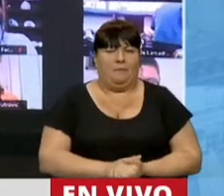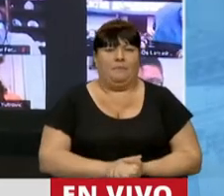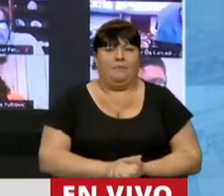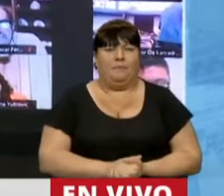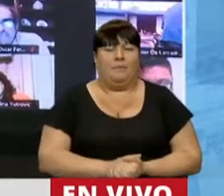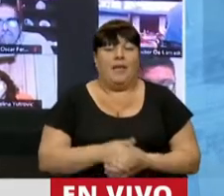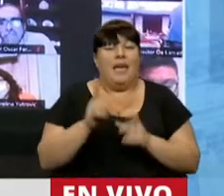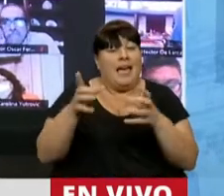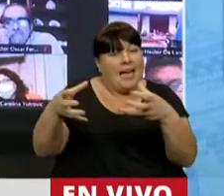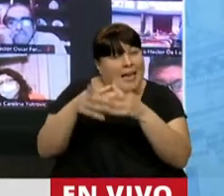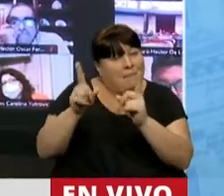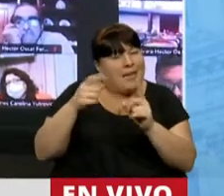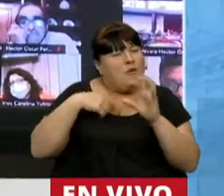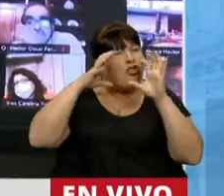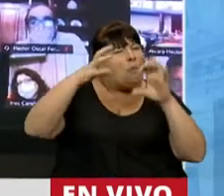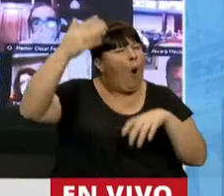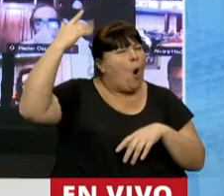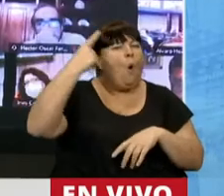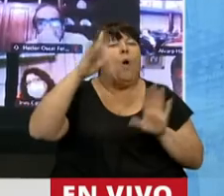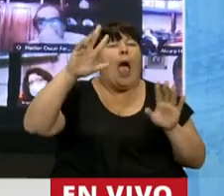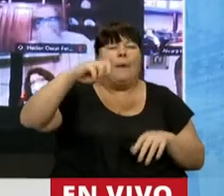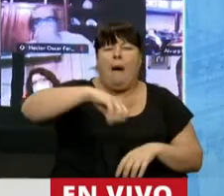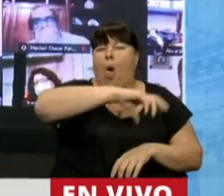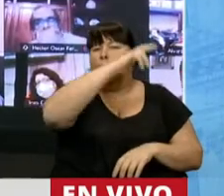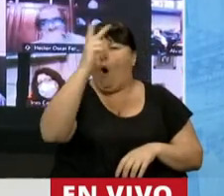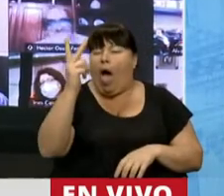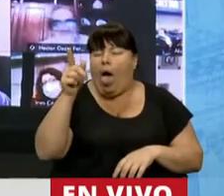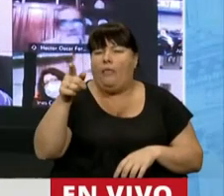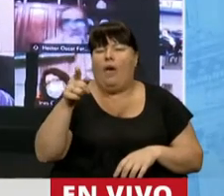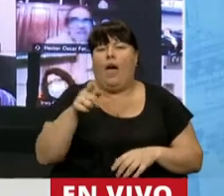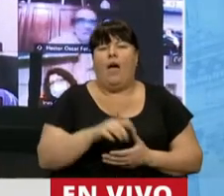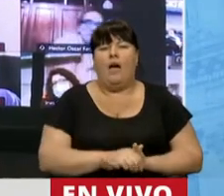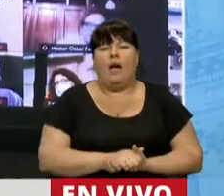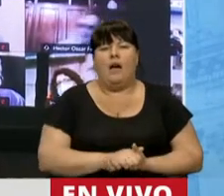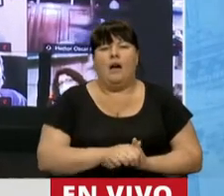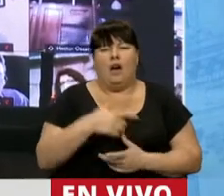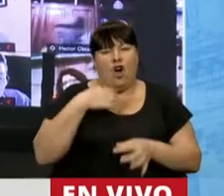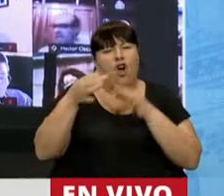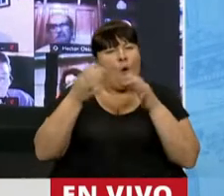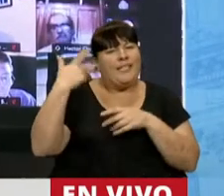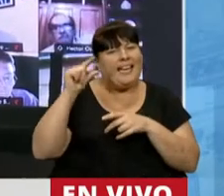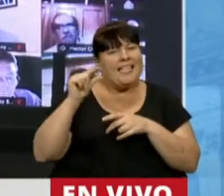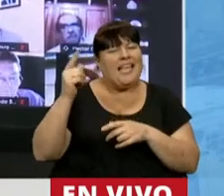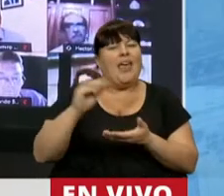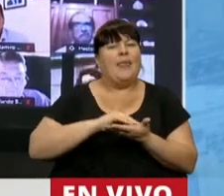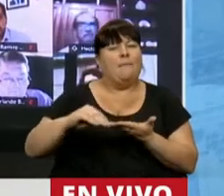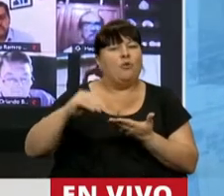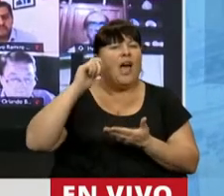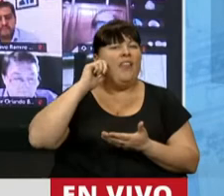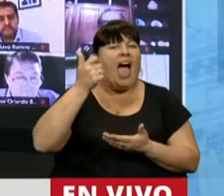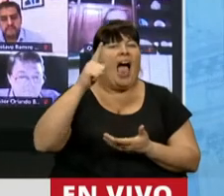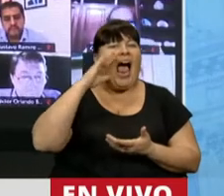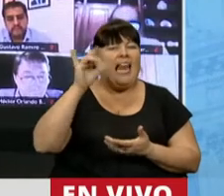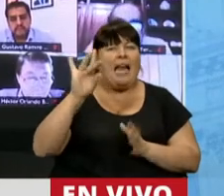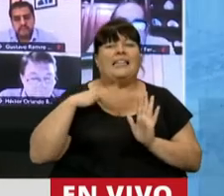Son los mismos que los recuerdo una vez a las 3 de la madrugada, lo conversaba recién con la diputada Gailar,